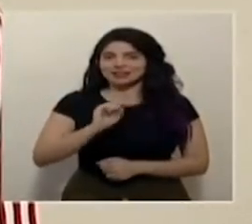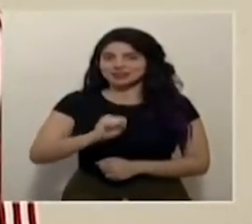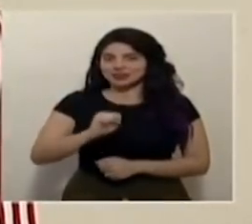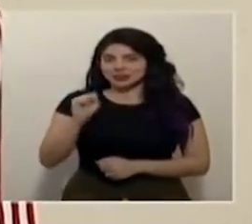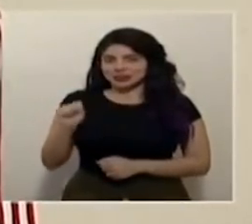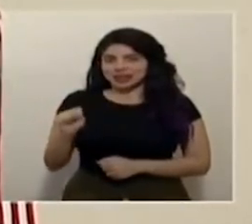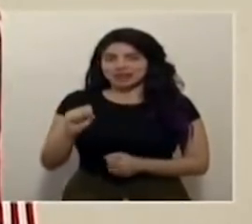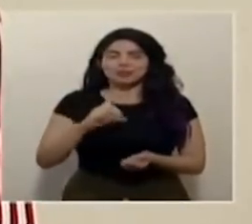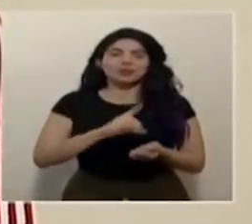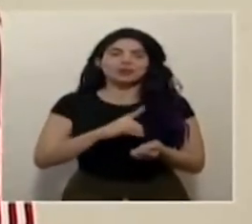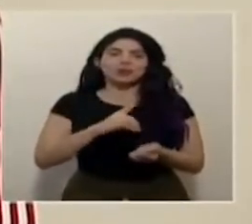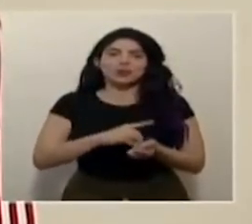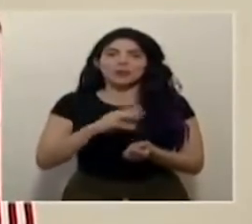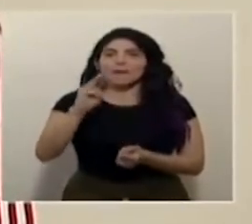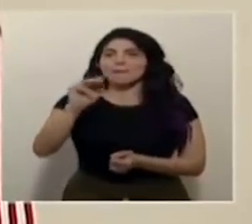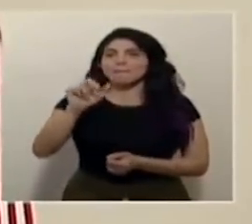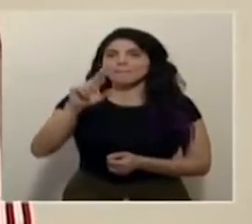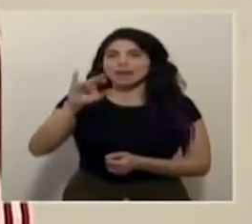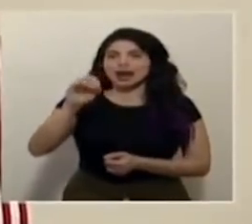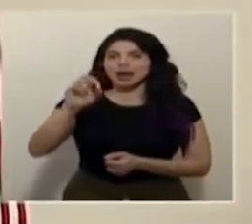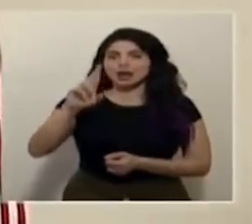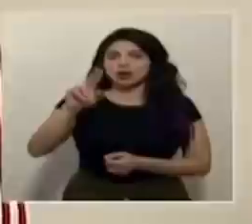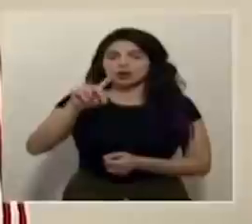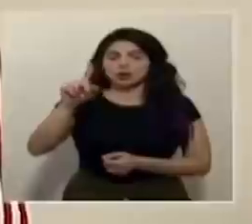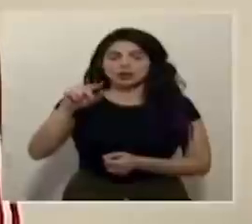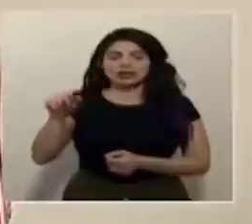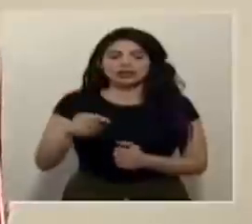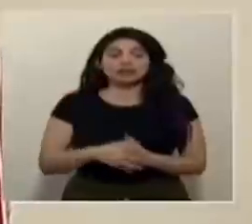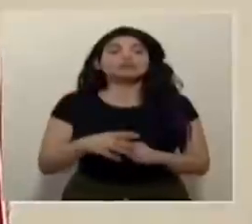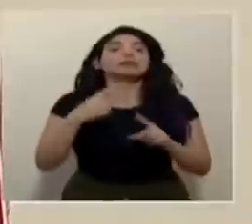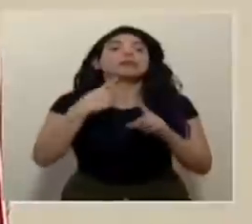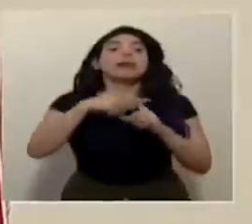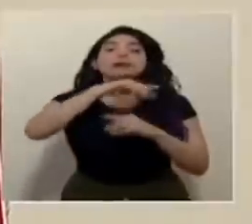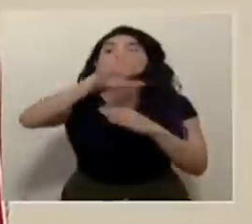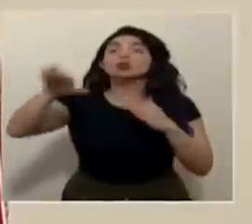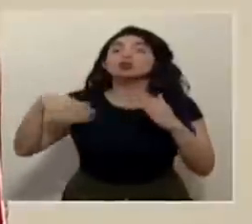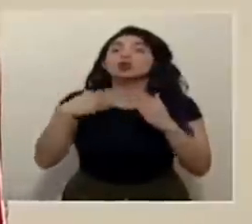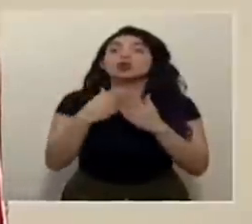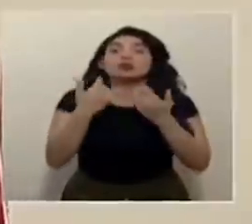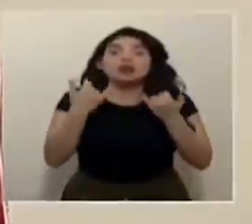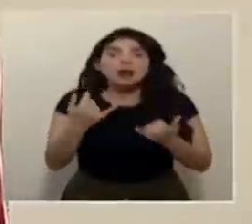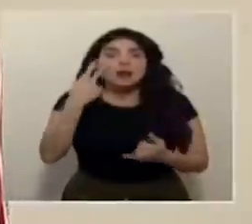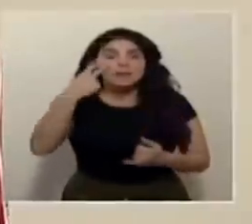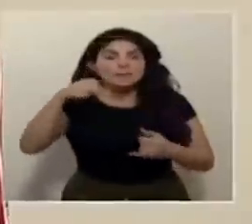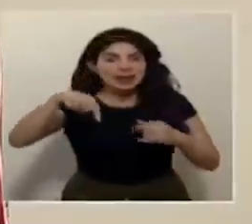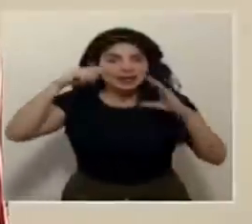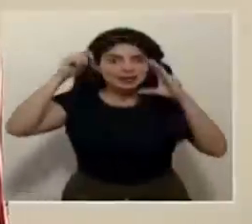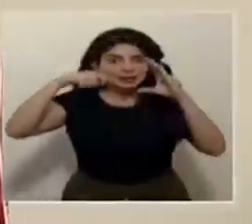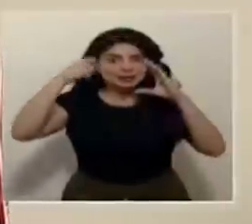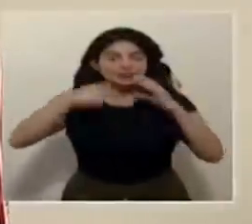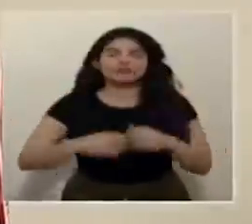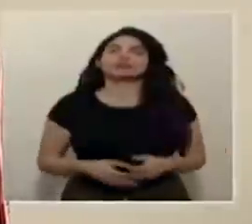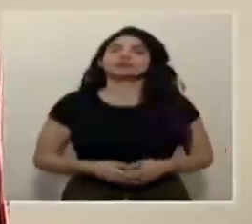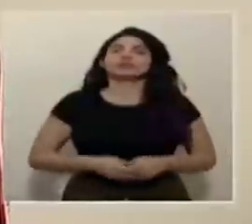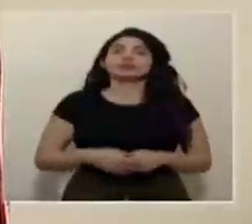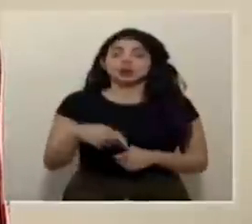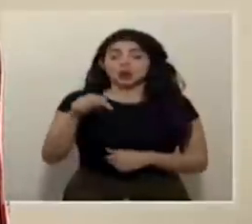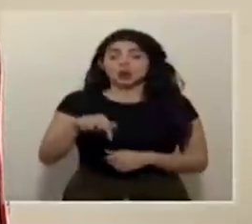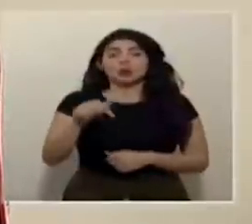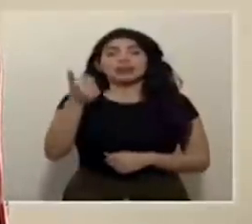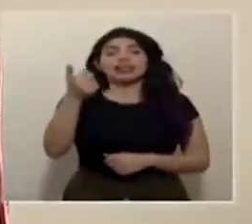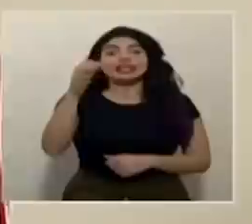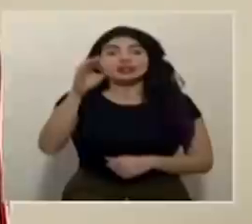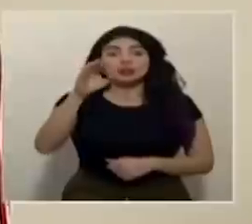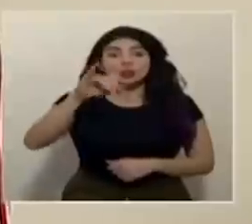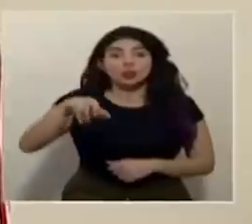Seguro Social, el Dr. Mario Ruiz, y para todos los que están siguiendo la transmisión. Al ser 19